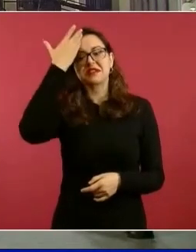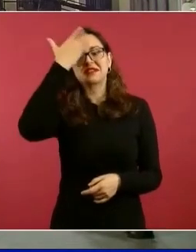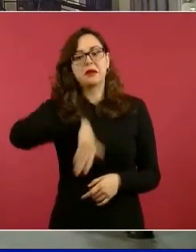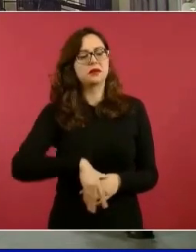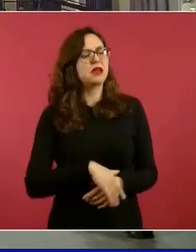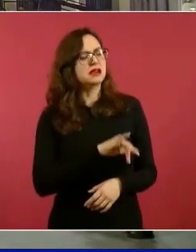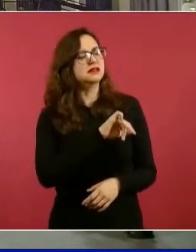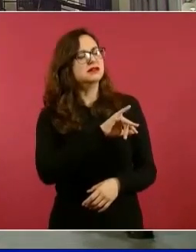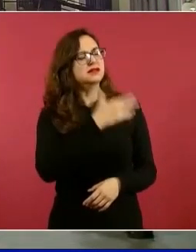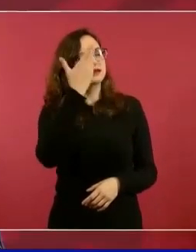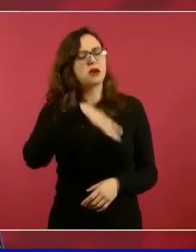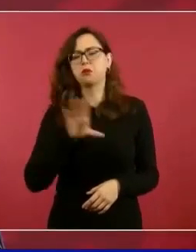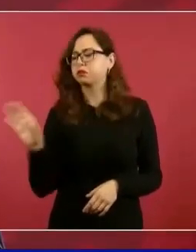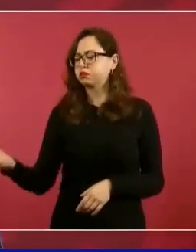sí.